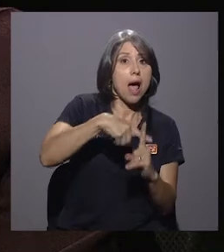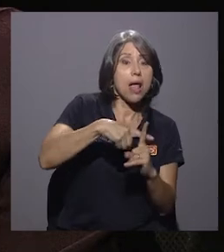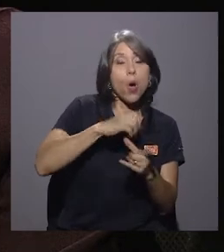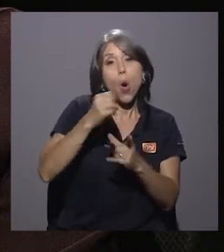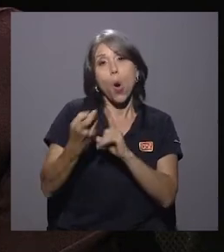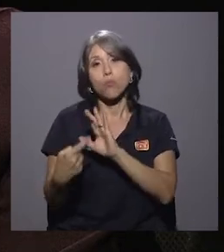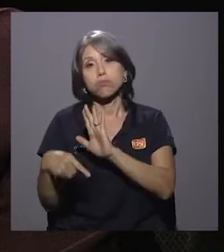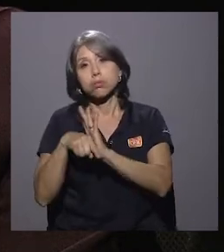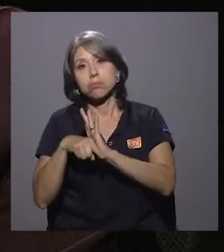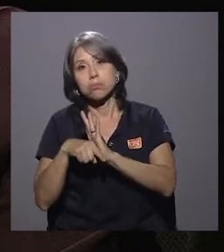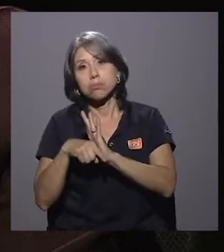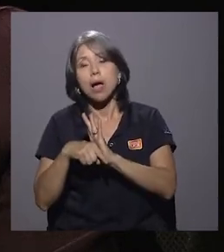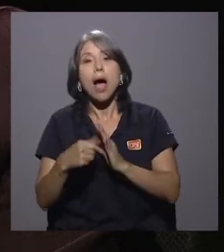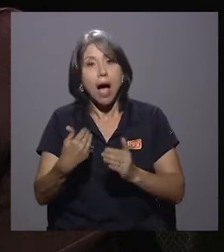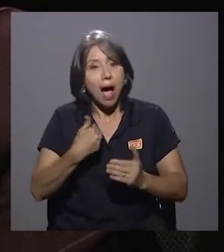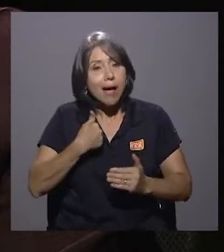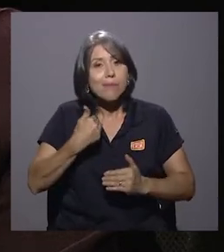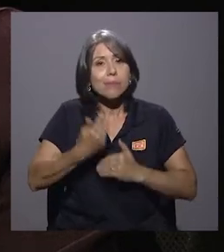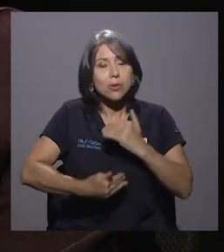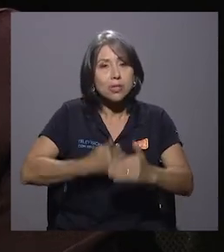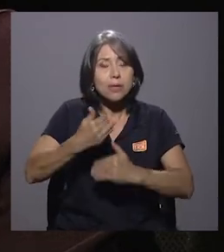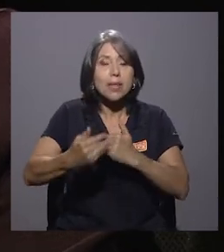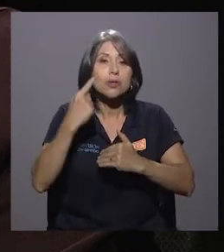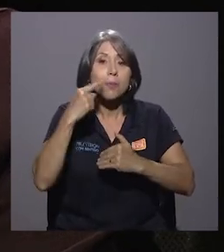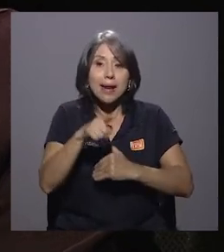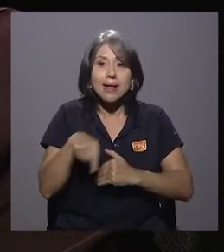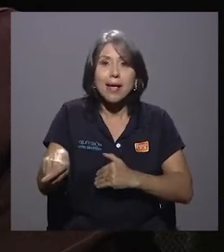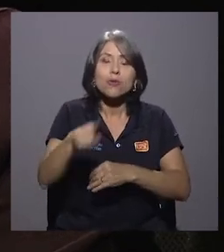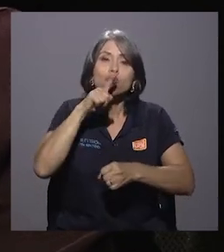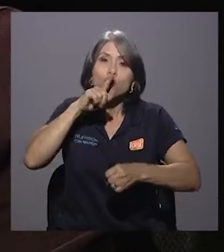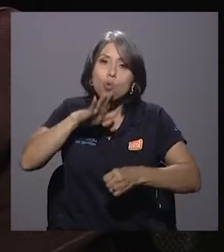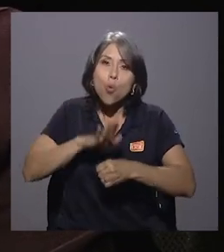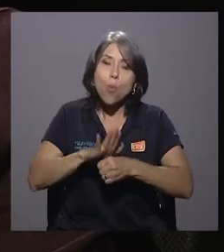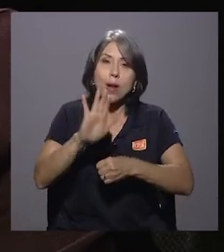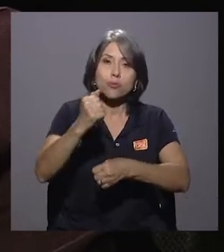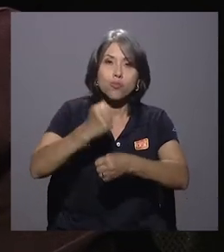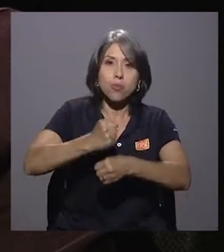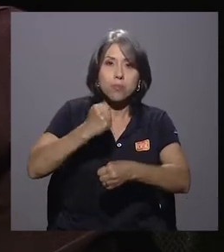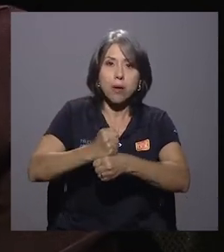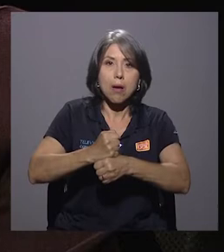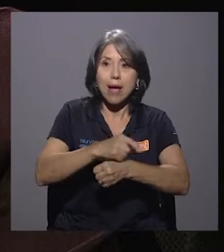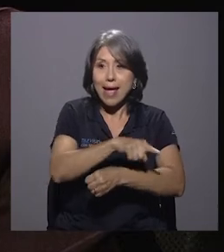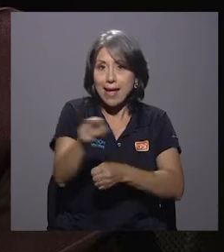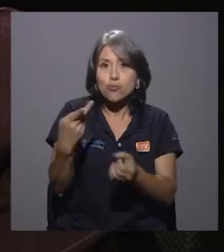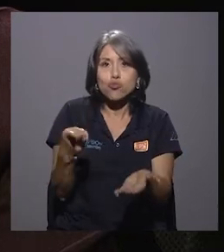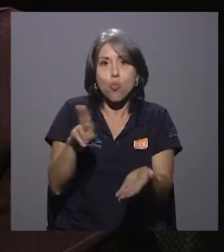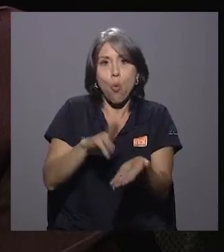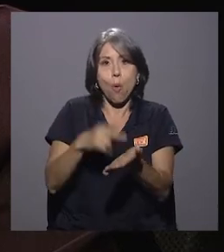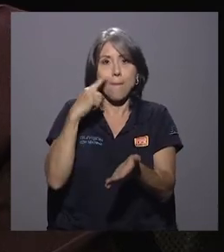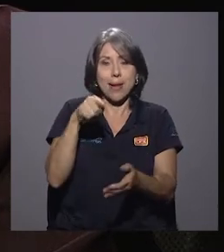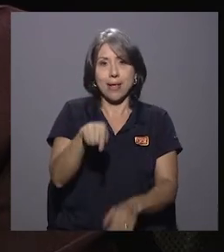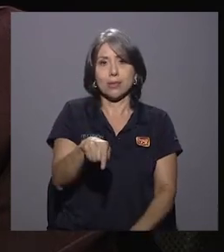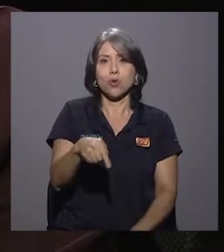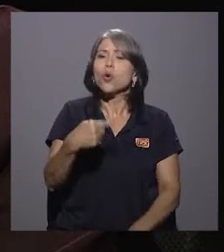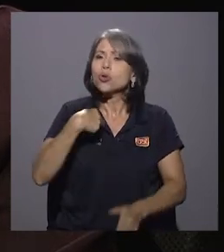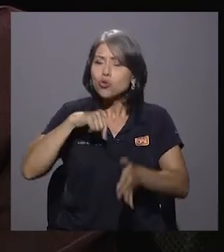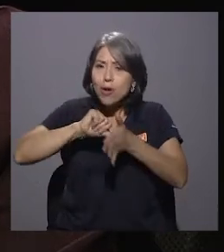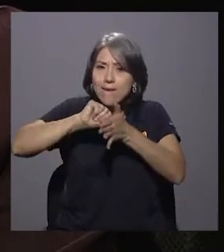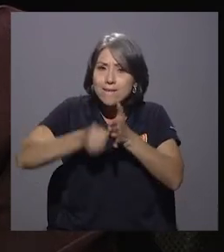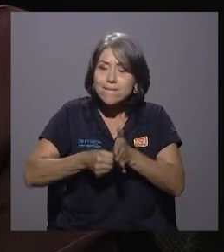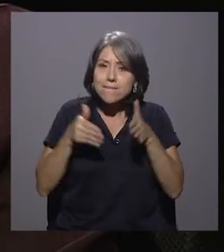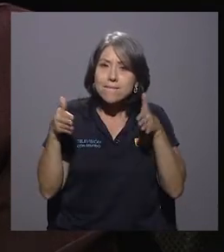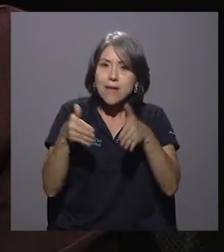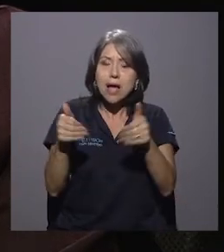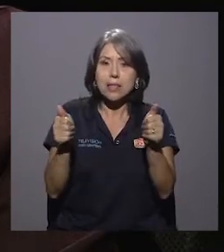el personal cumpla con la función para la cual fue contratado, ¿verdad? Y en eso yo he sido muy enfática también con el